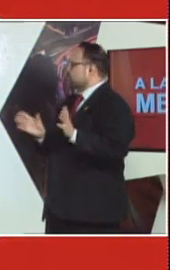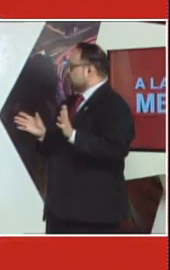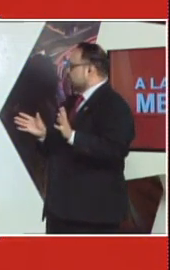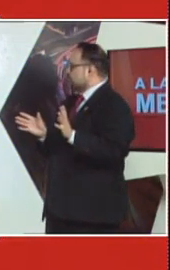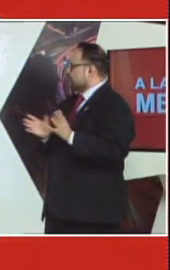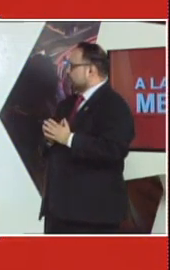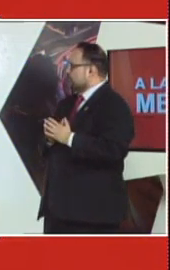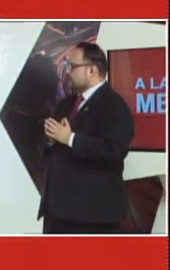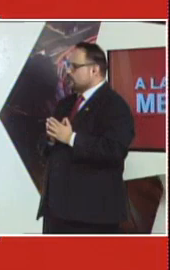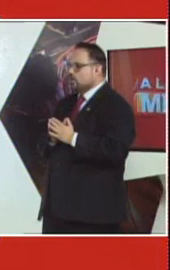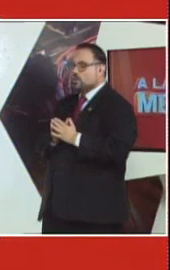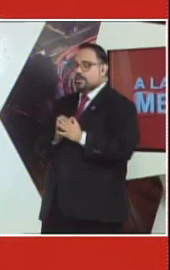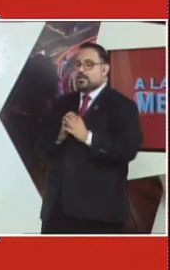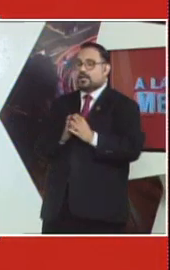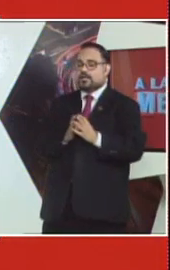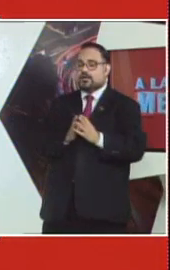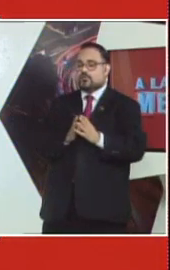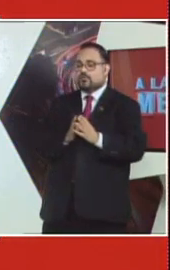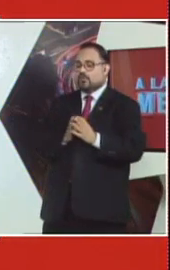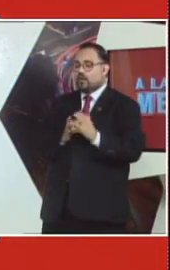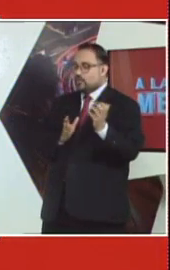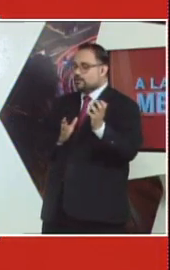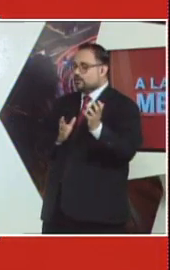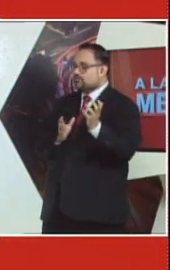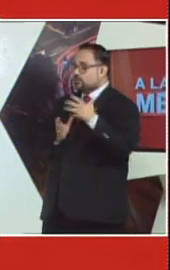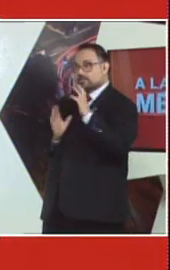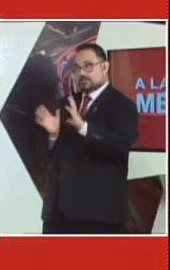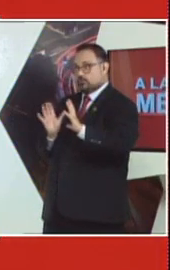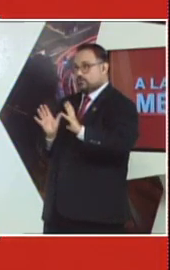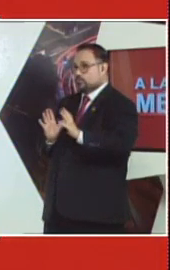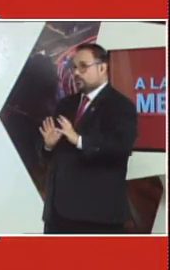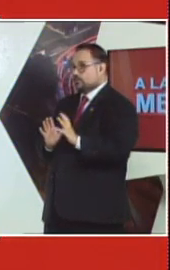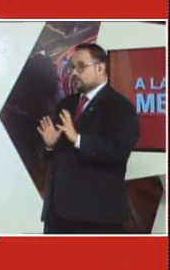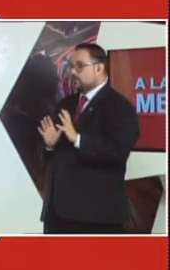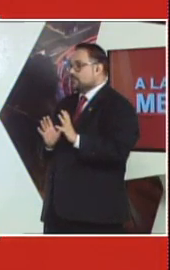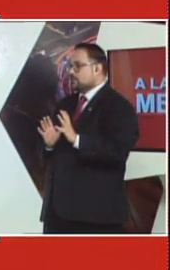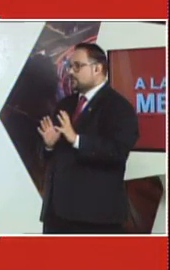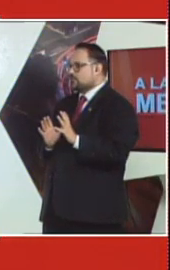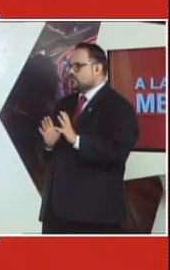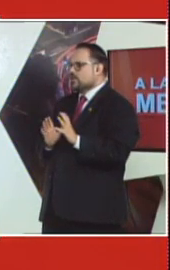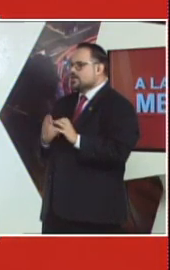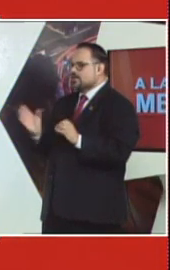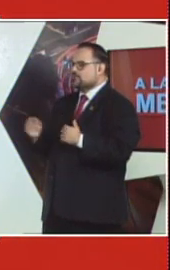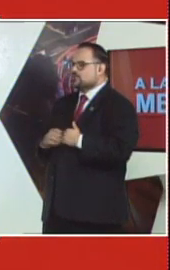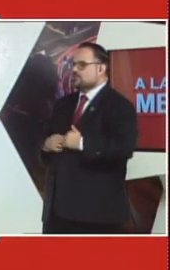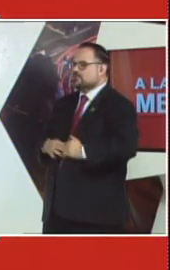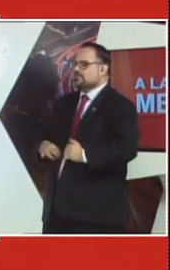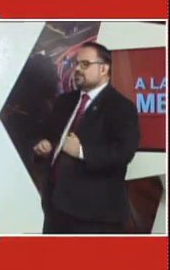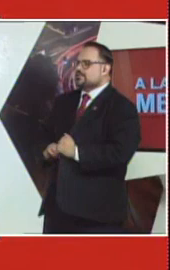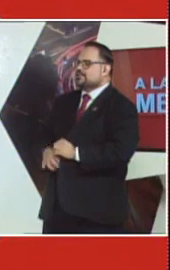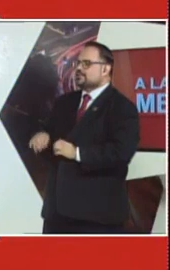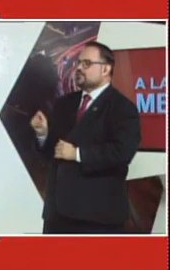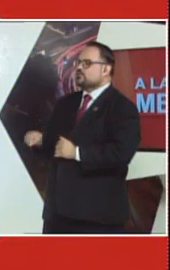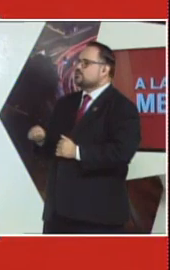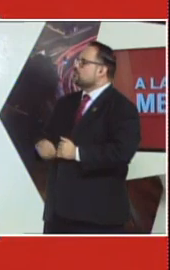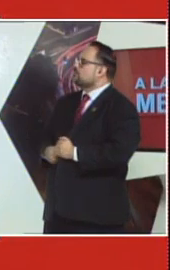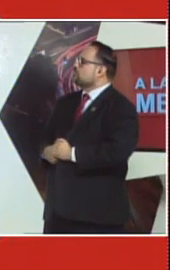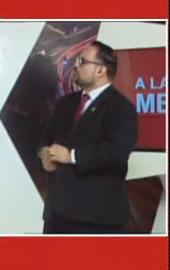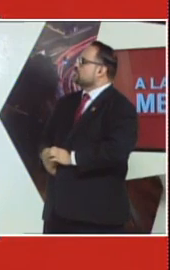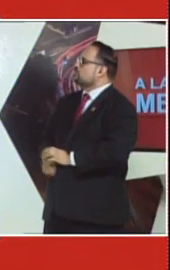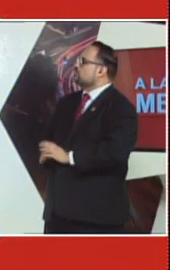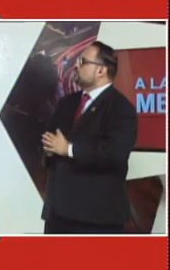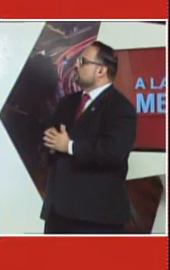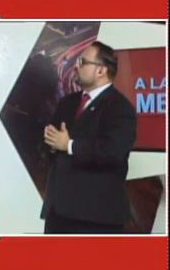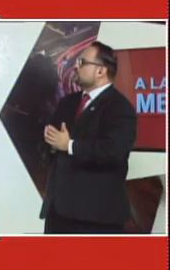desesperación del confinamiento y que ya no aguantan, pero se le está olvidando un poquito el tema de la salud. Y las personas que piensan que este no es el